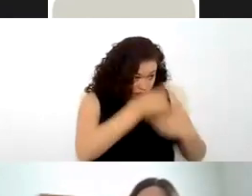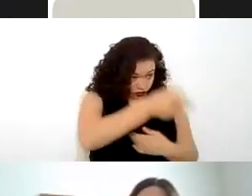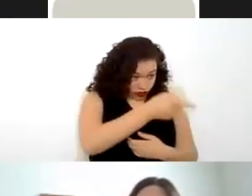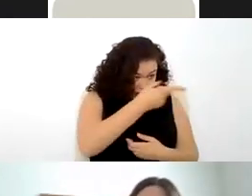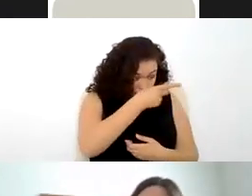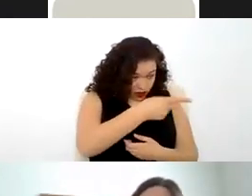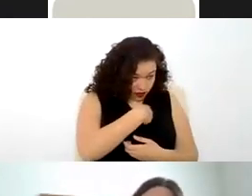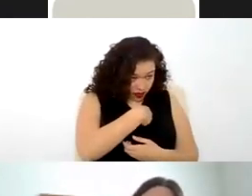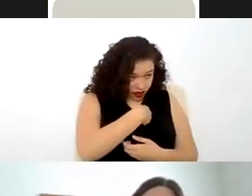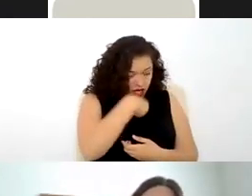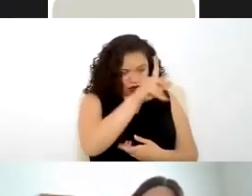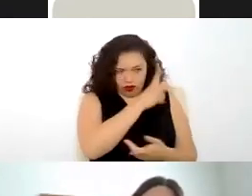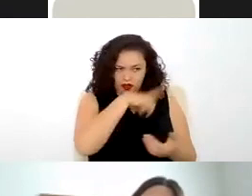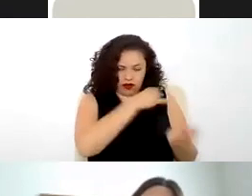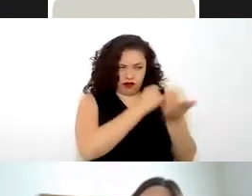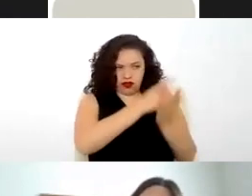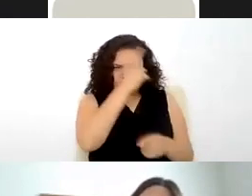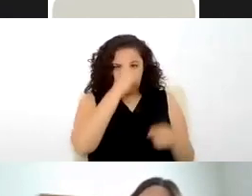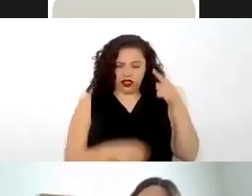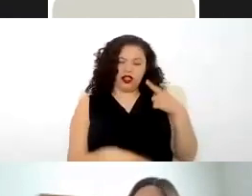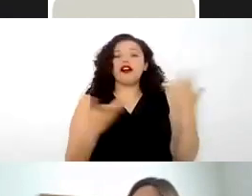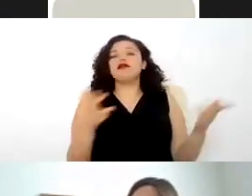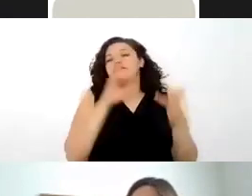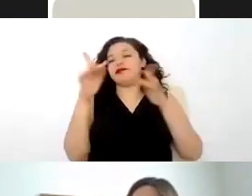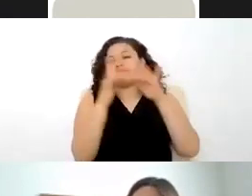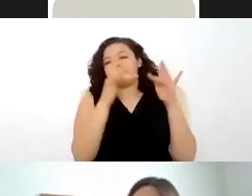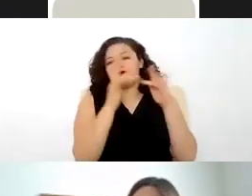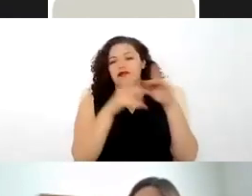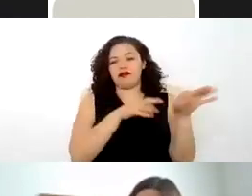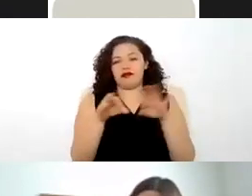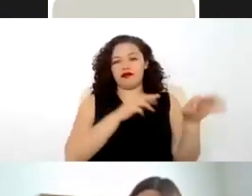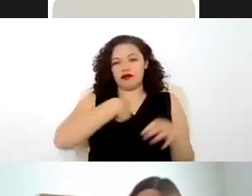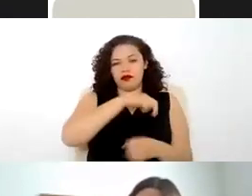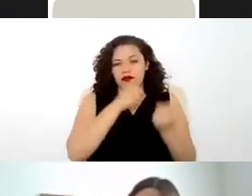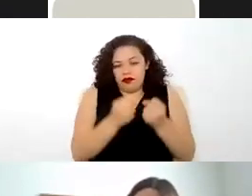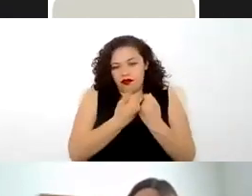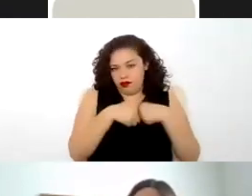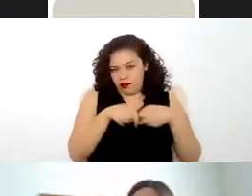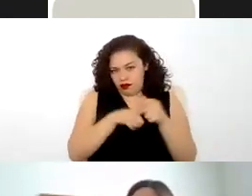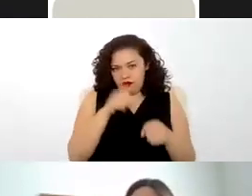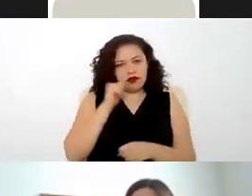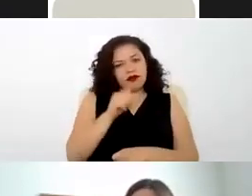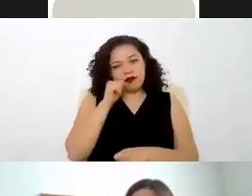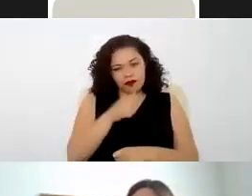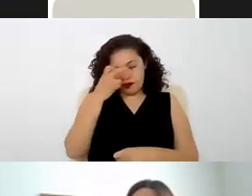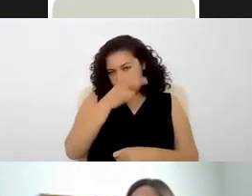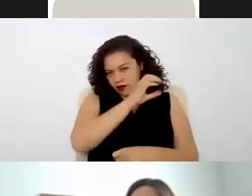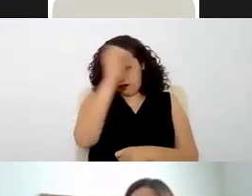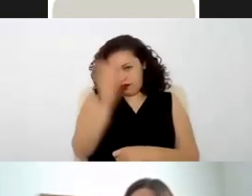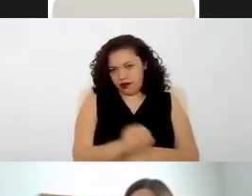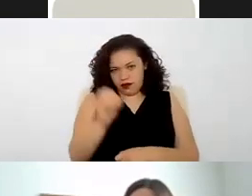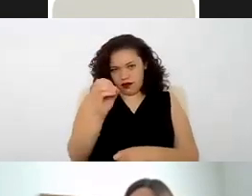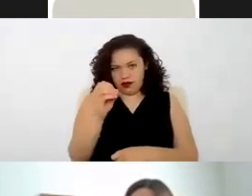laboral el último elemento que tenemos es que 100% va a gozar de seguridad social es una de las obligaciones obrero